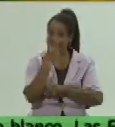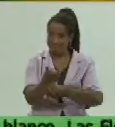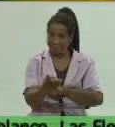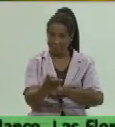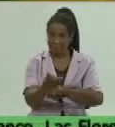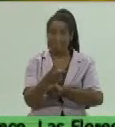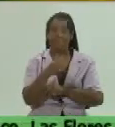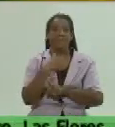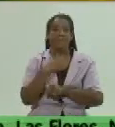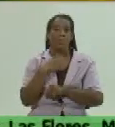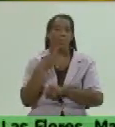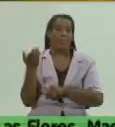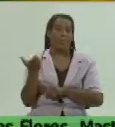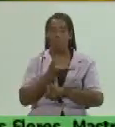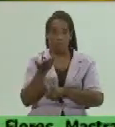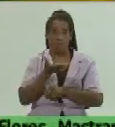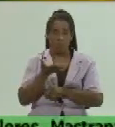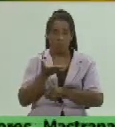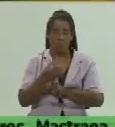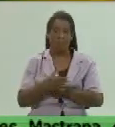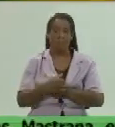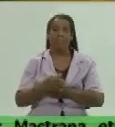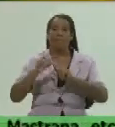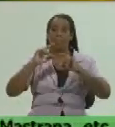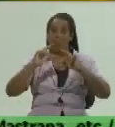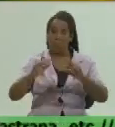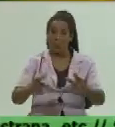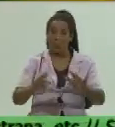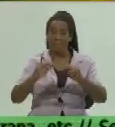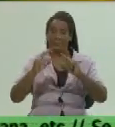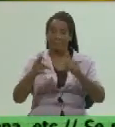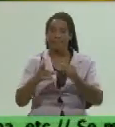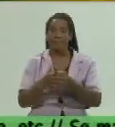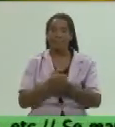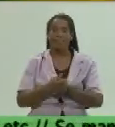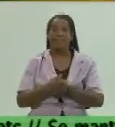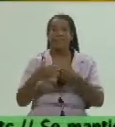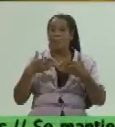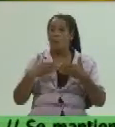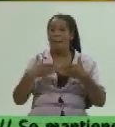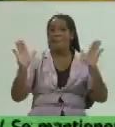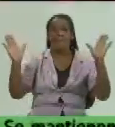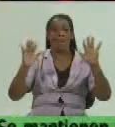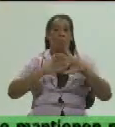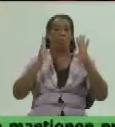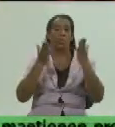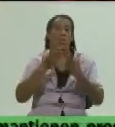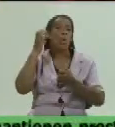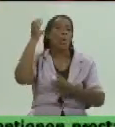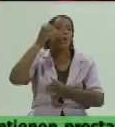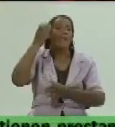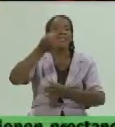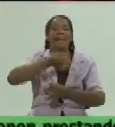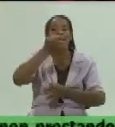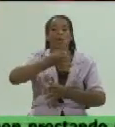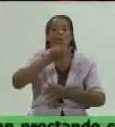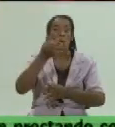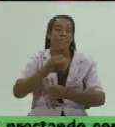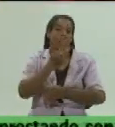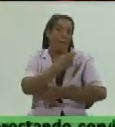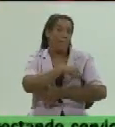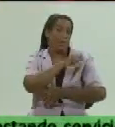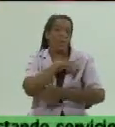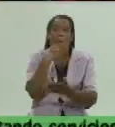diría con prontitud volver a reiterar que estamos abiertos a todos los criterios de la población criterios propuestas